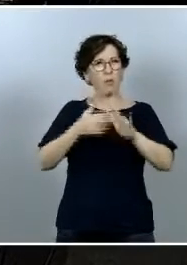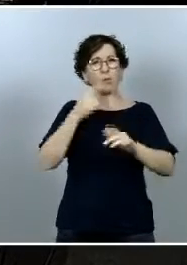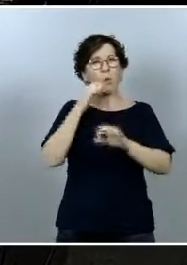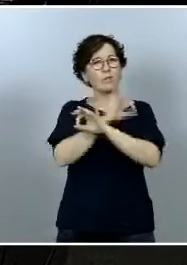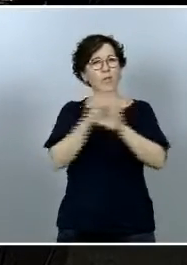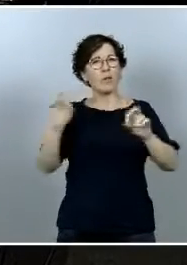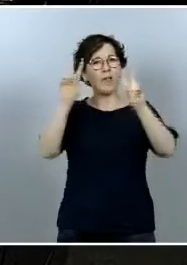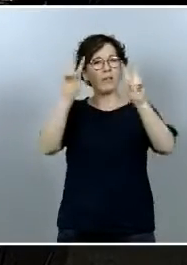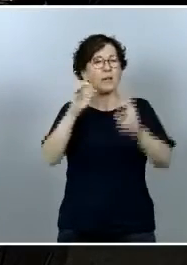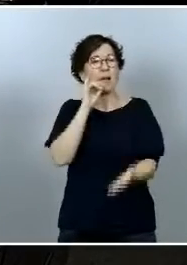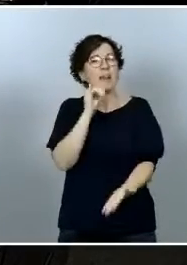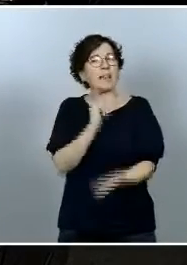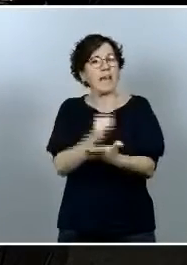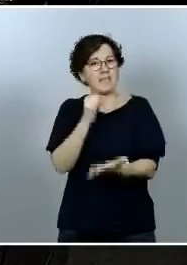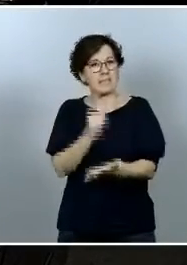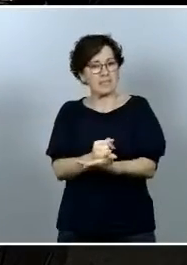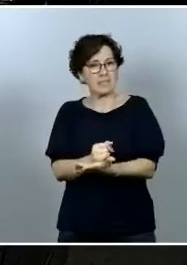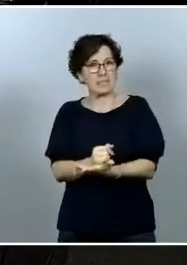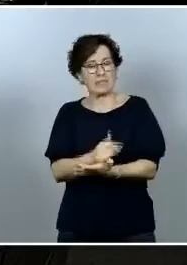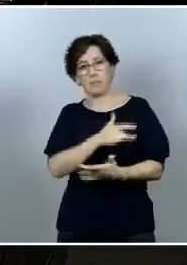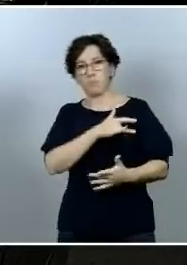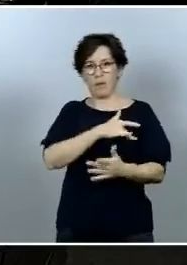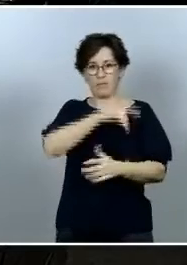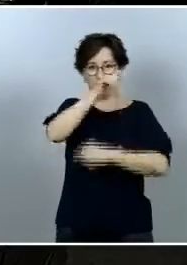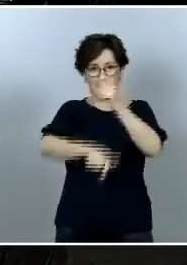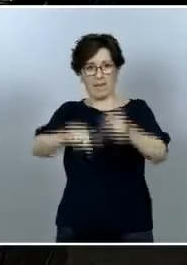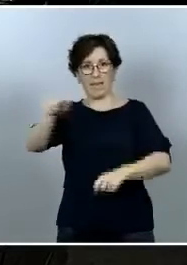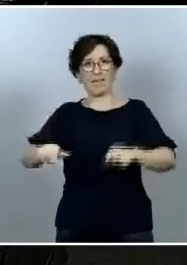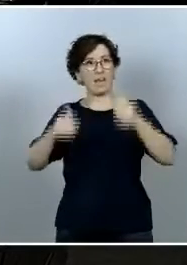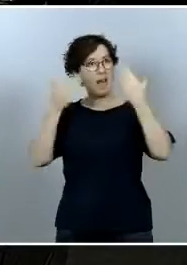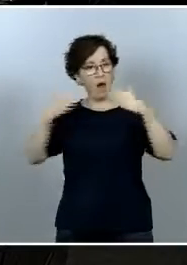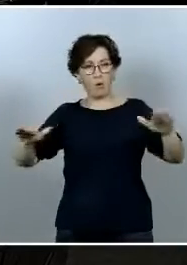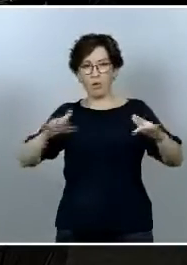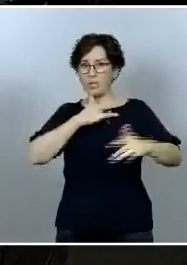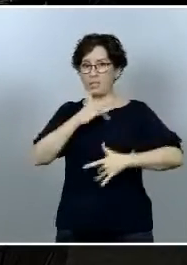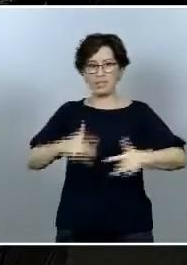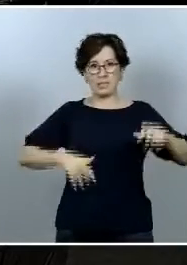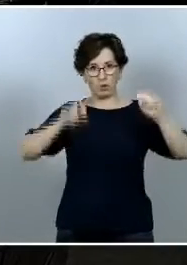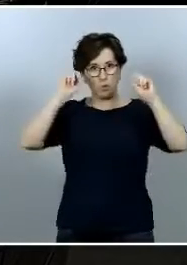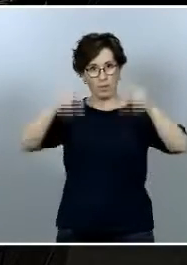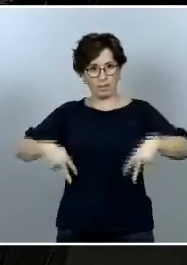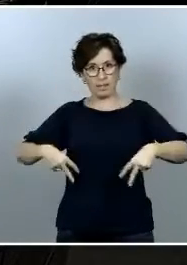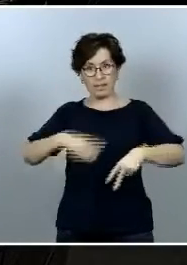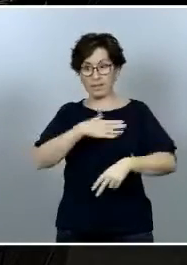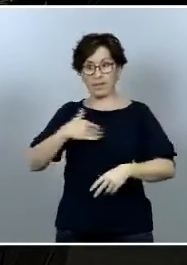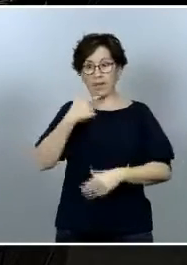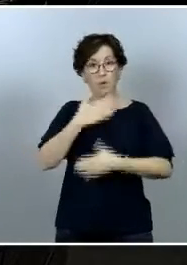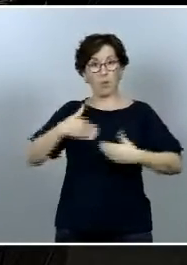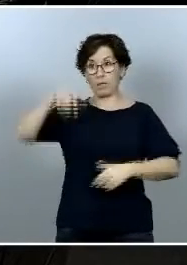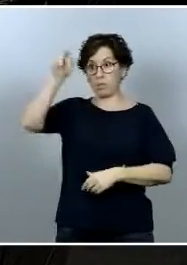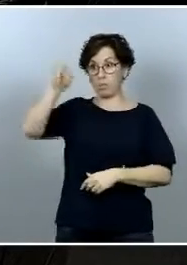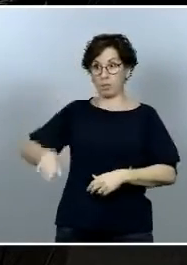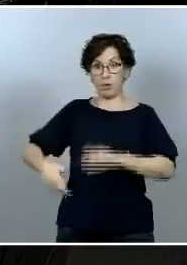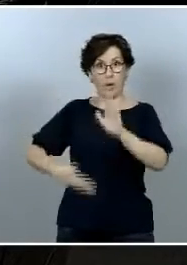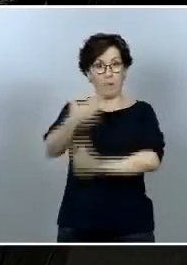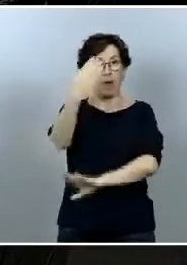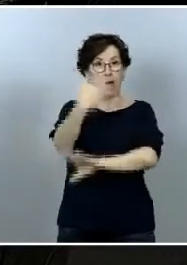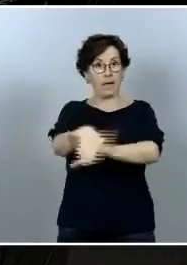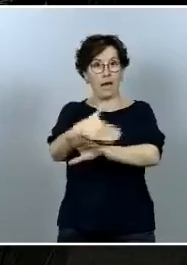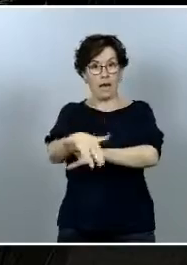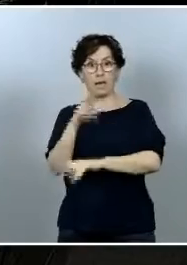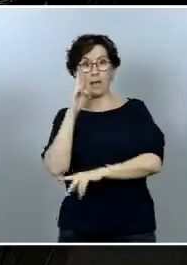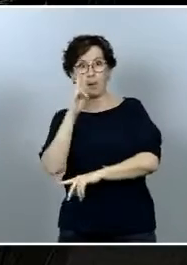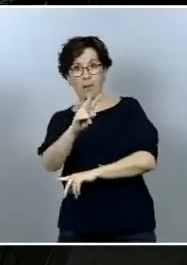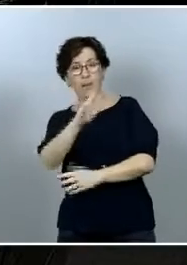digamos test masivos o test que sea la gente que no tenga síntomas cualquier persona que salga a la calle ahora podrá ver que hay pues en fin colas en centros